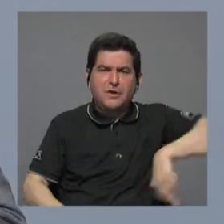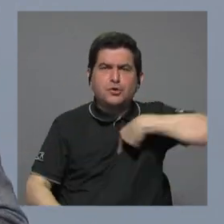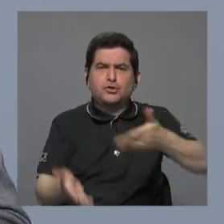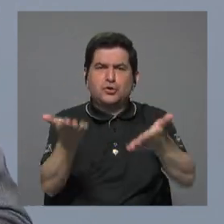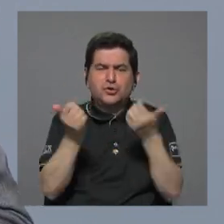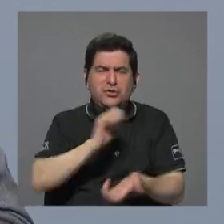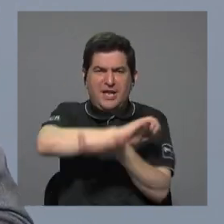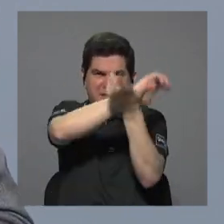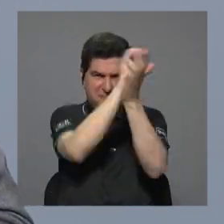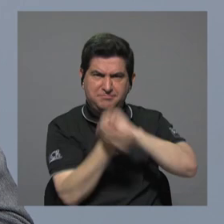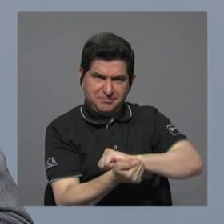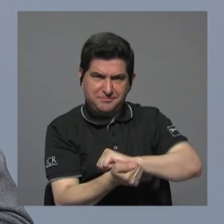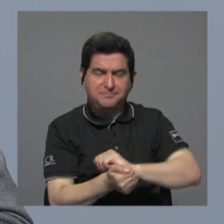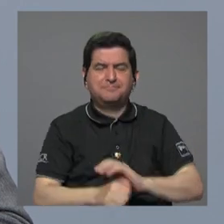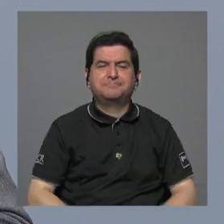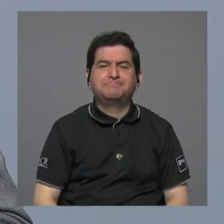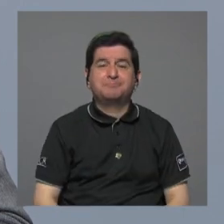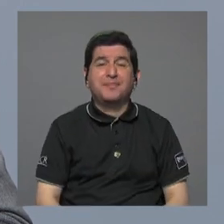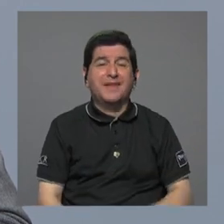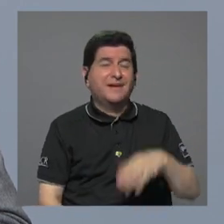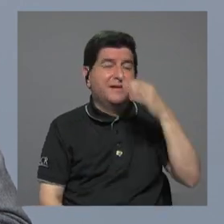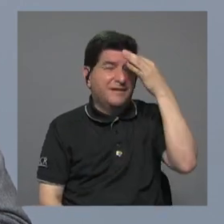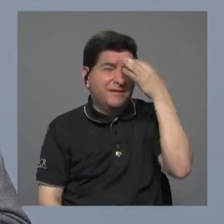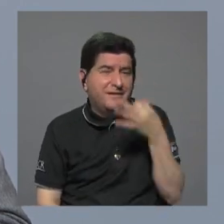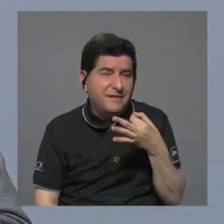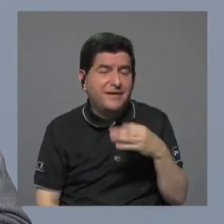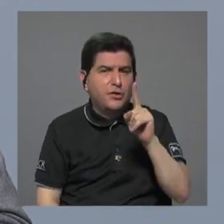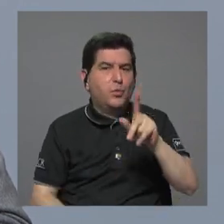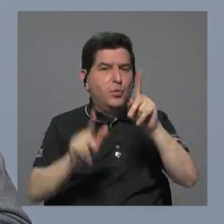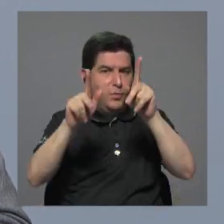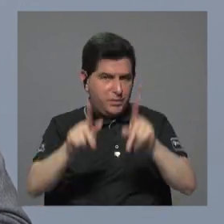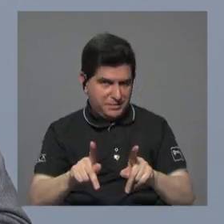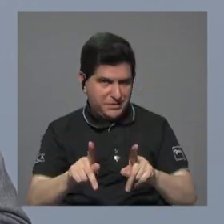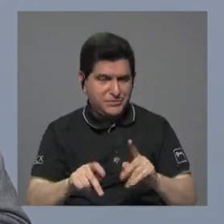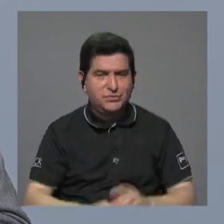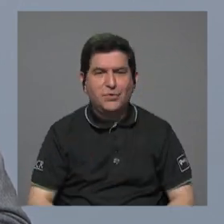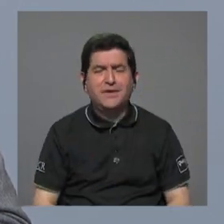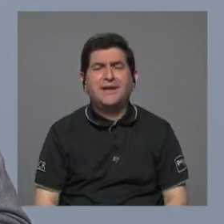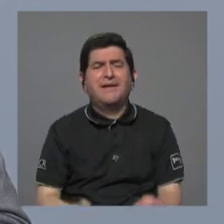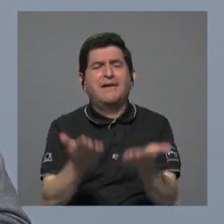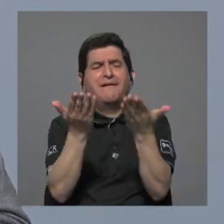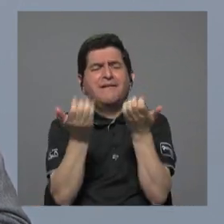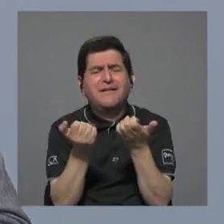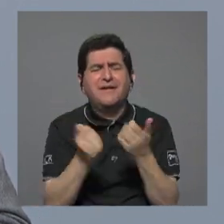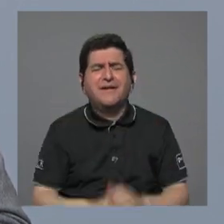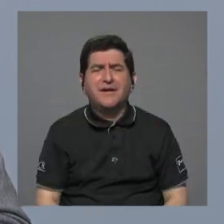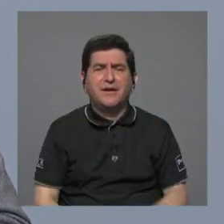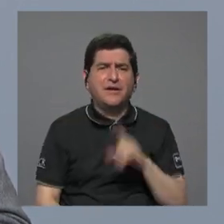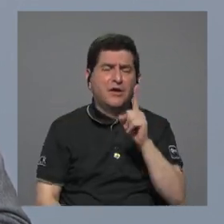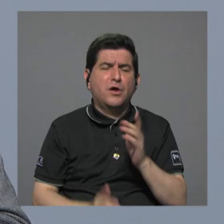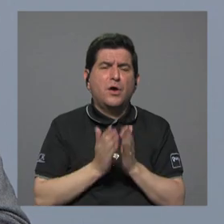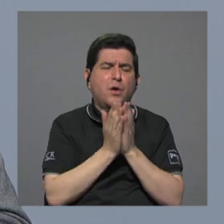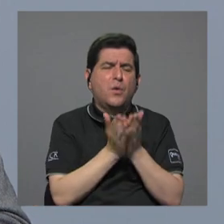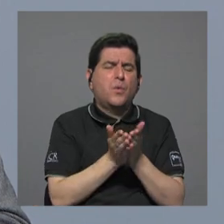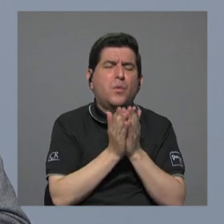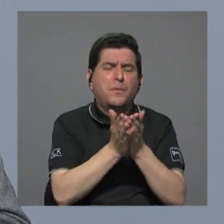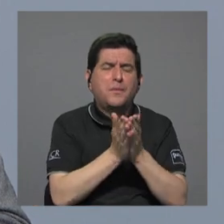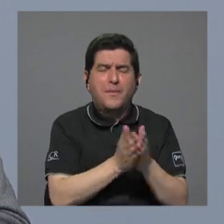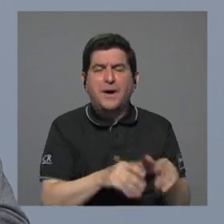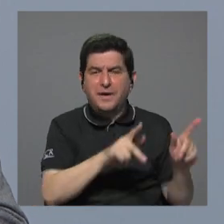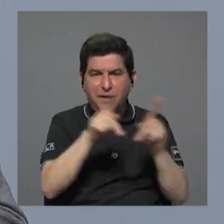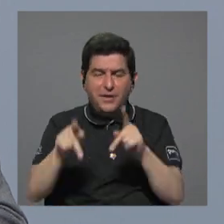y entonces creemos que una persona que que desea hacer un crucero por el Caribe